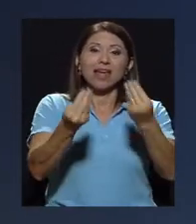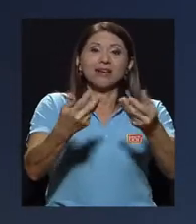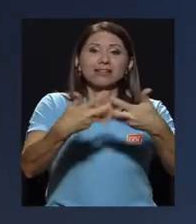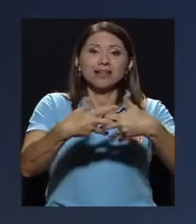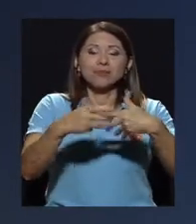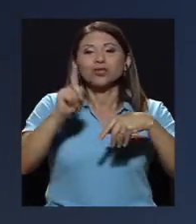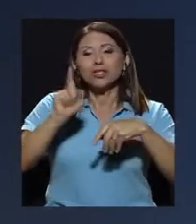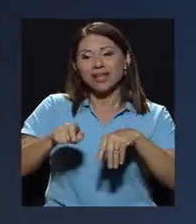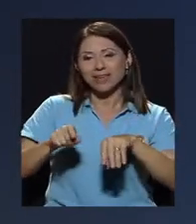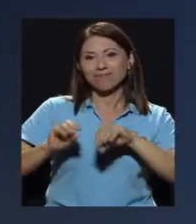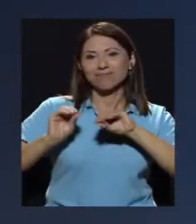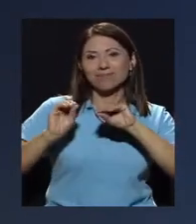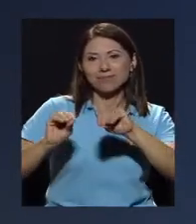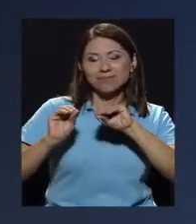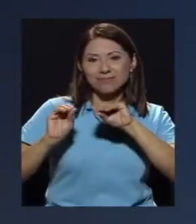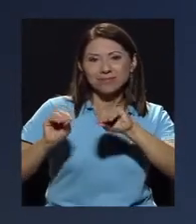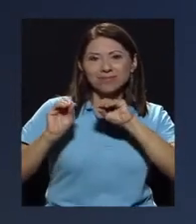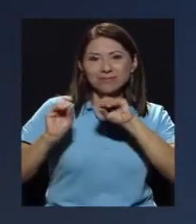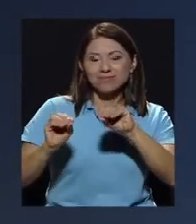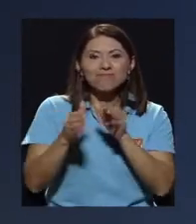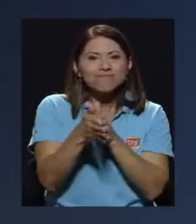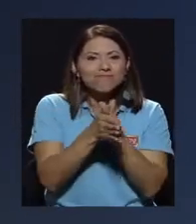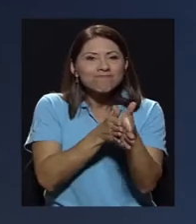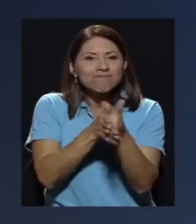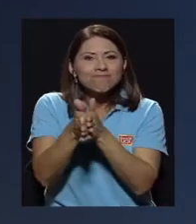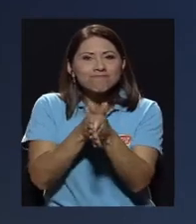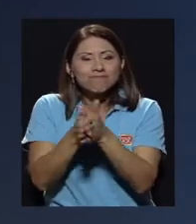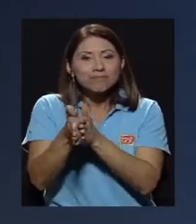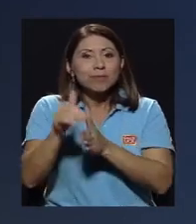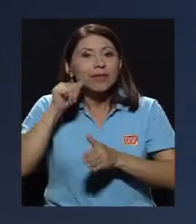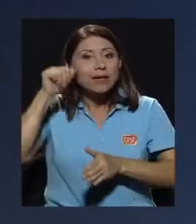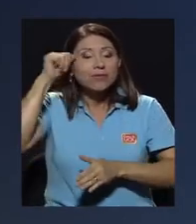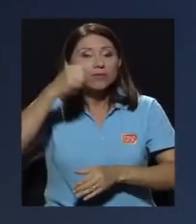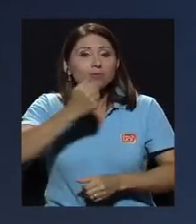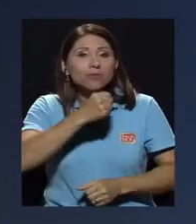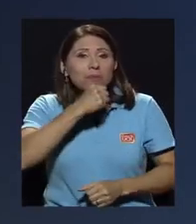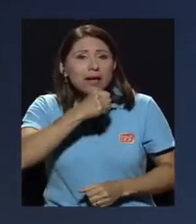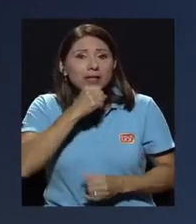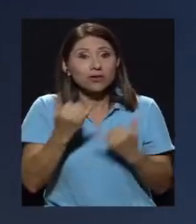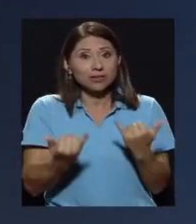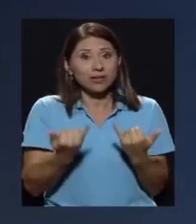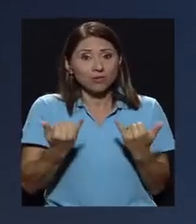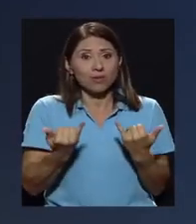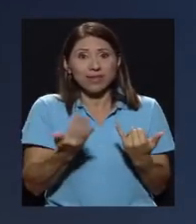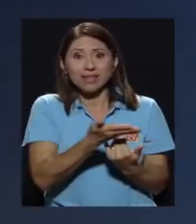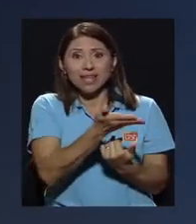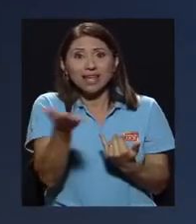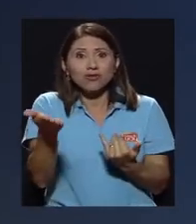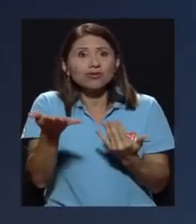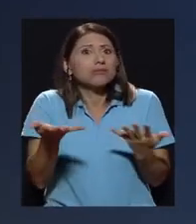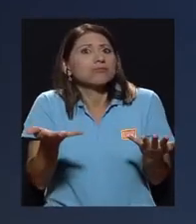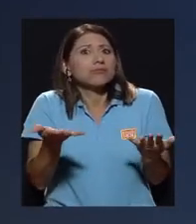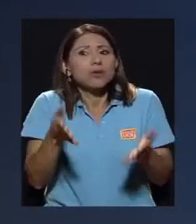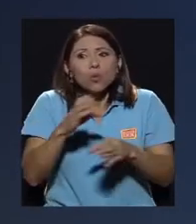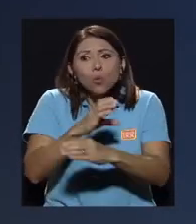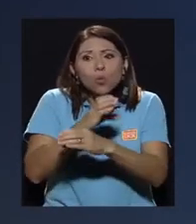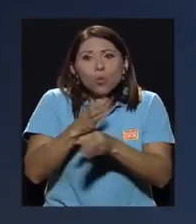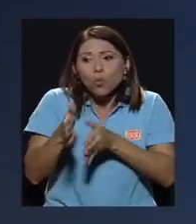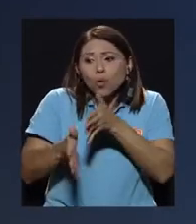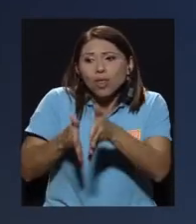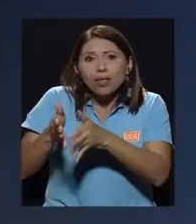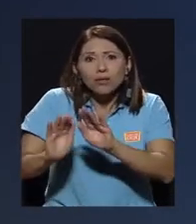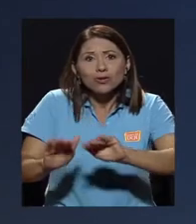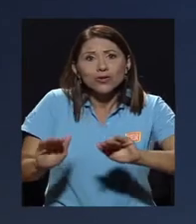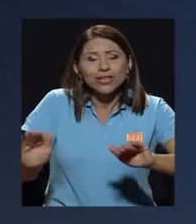alfabetización, el hecho de poderle sacar el provecho necesario. Los adultos mayores actualmente son los que están cuidando de los niños. Ahora,